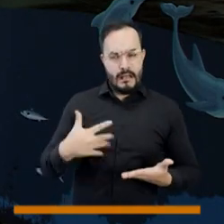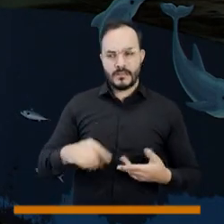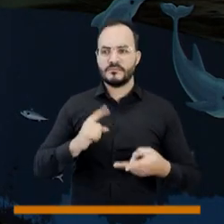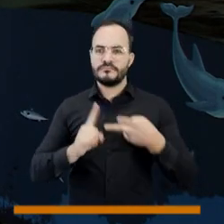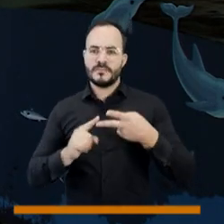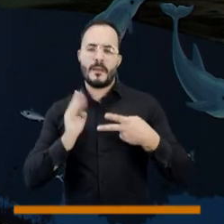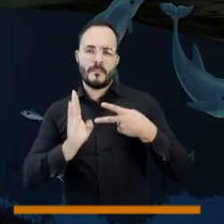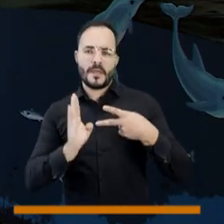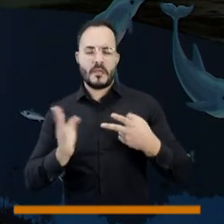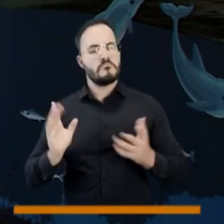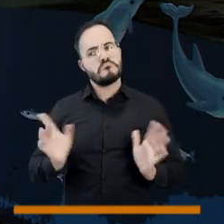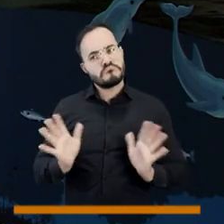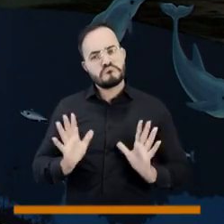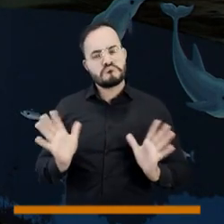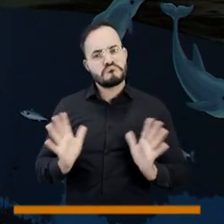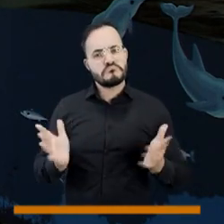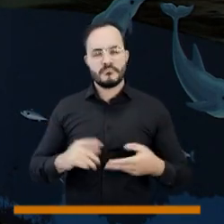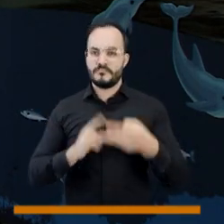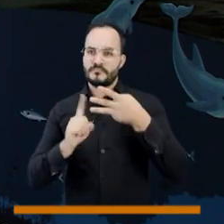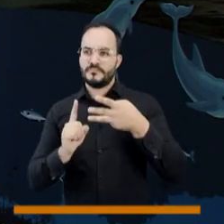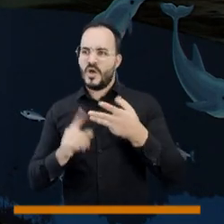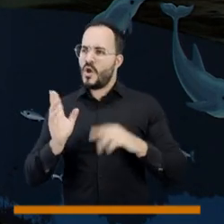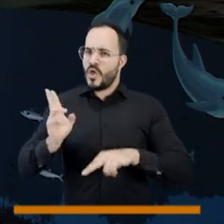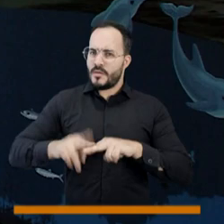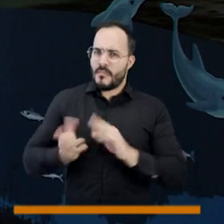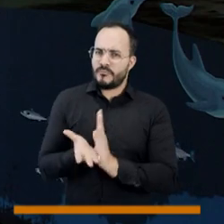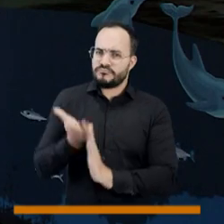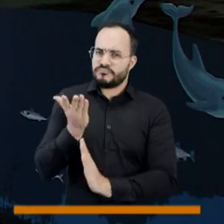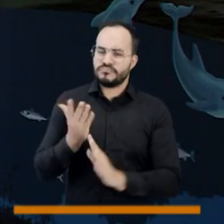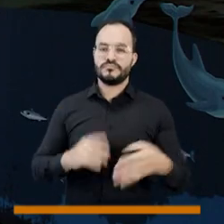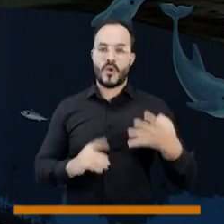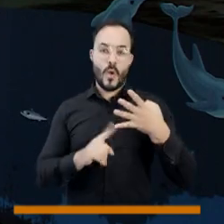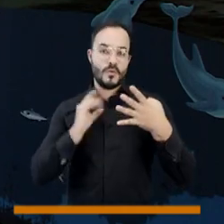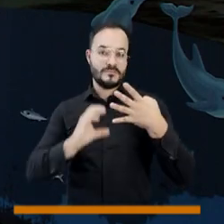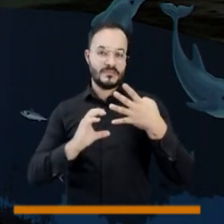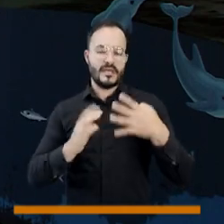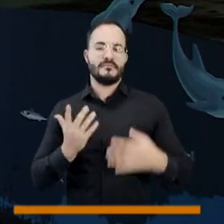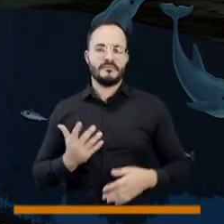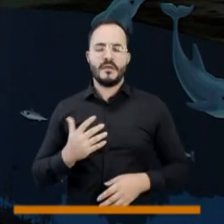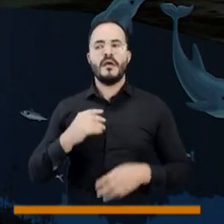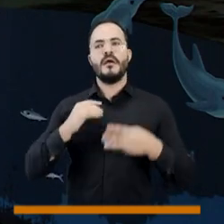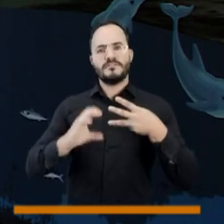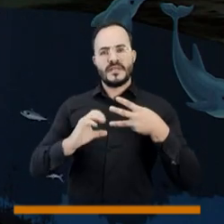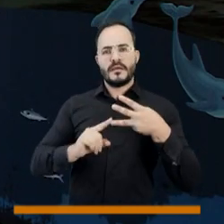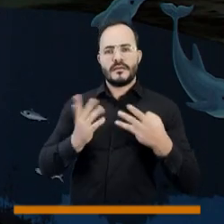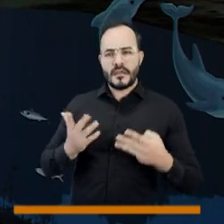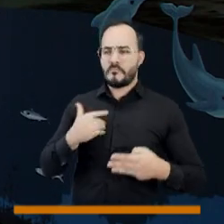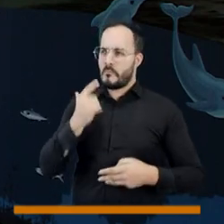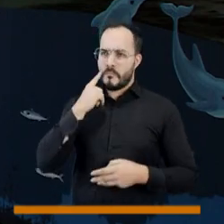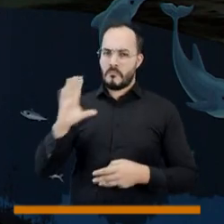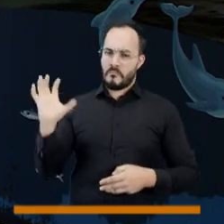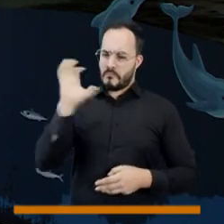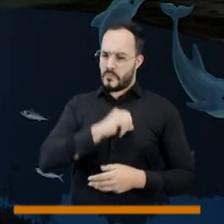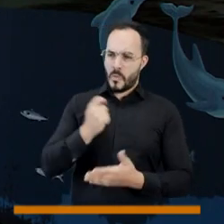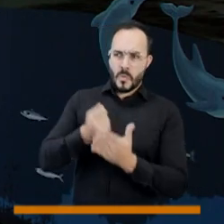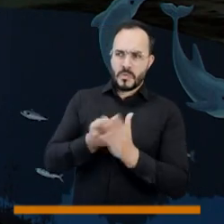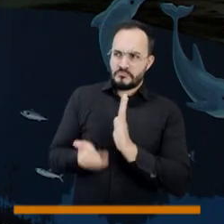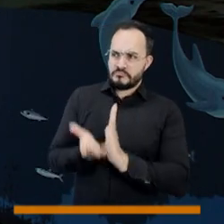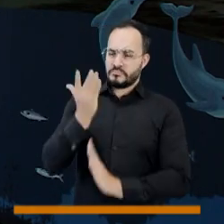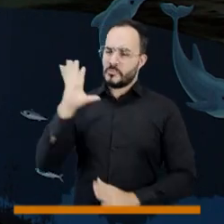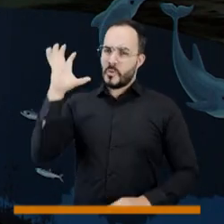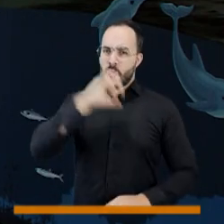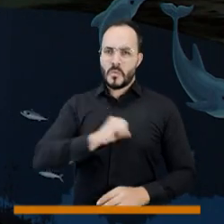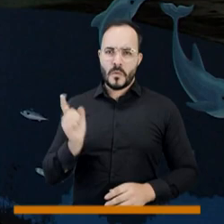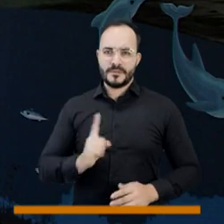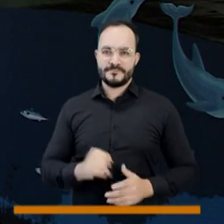no, es normal que suban, y las C, no he sentido el alza en el precio de los servicios públicos. Los invitamos a